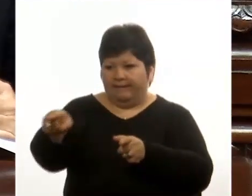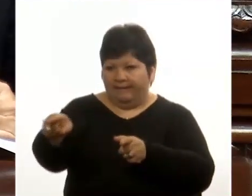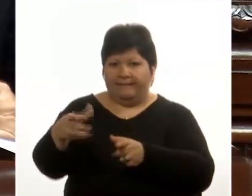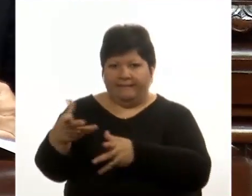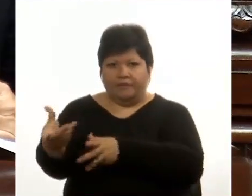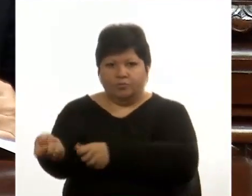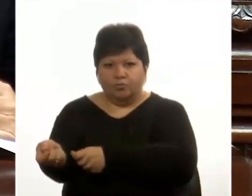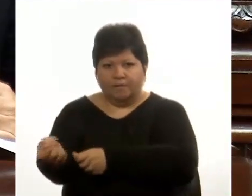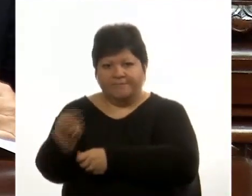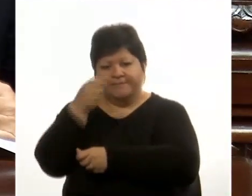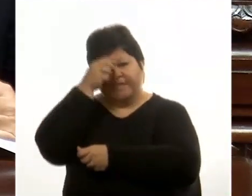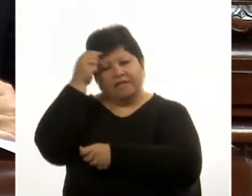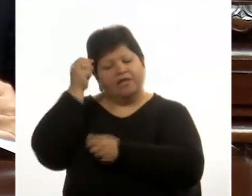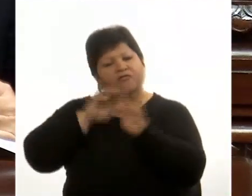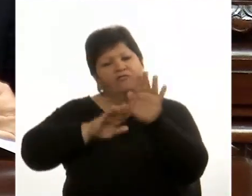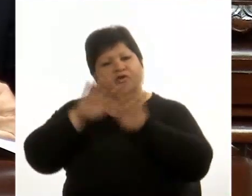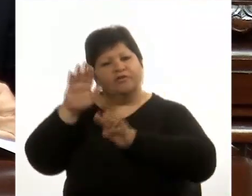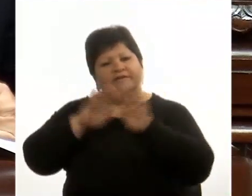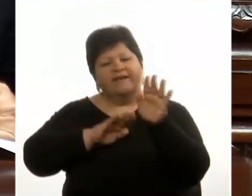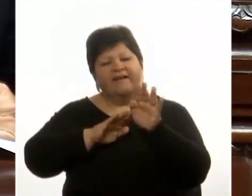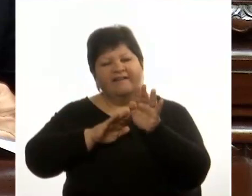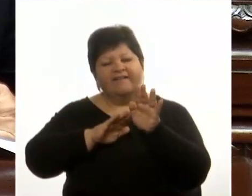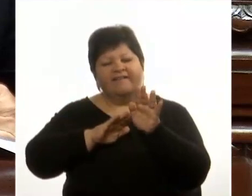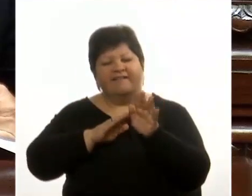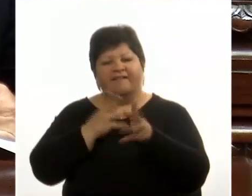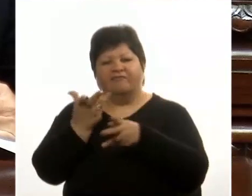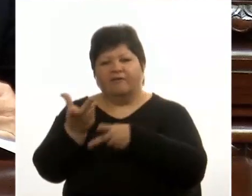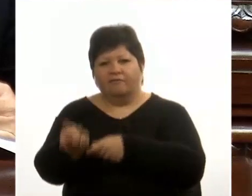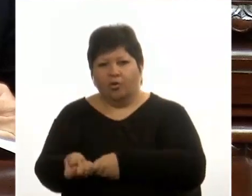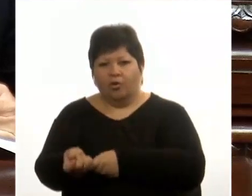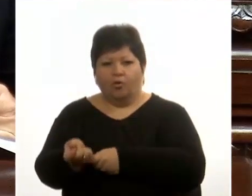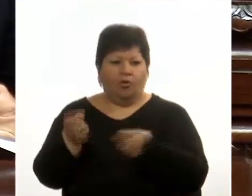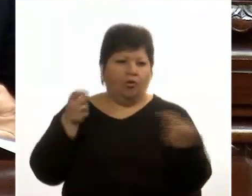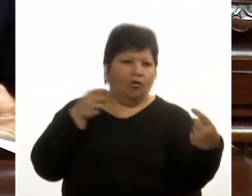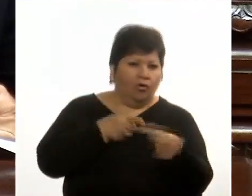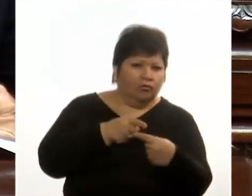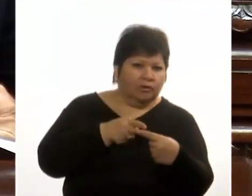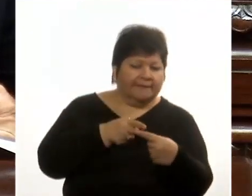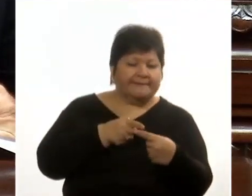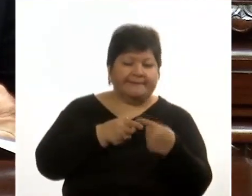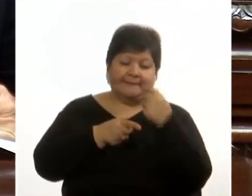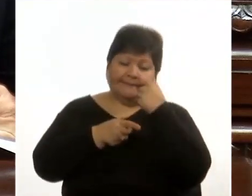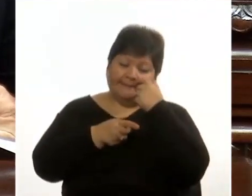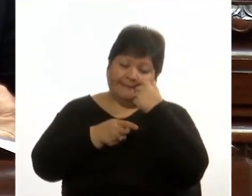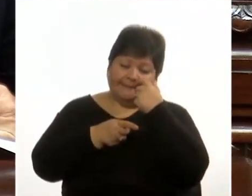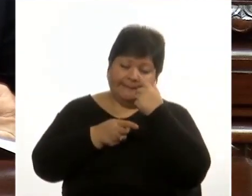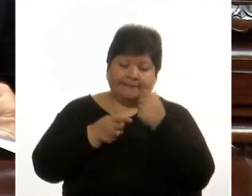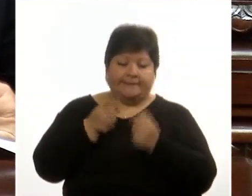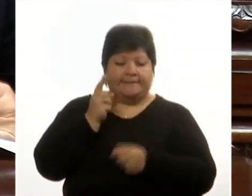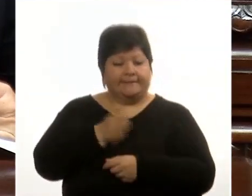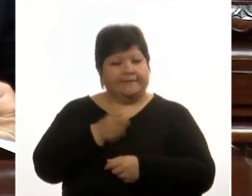El votar a favor o en contra de una ley de este tipo tiene un componente grande de decisión política.